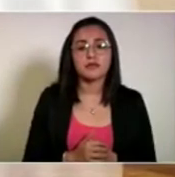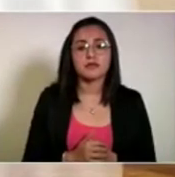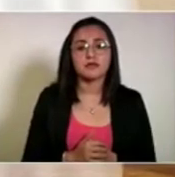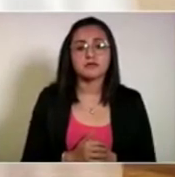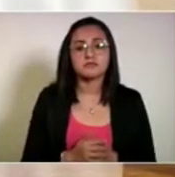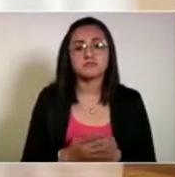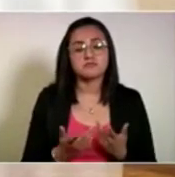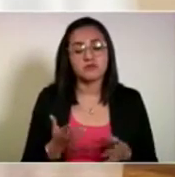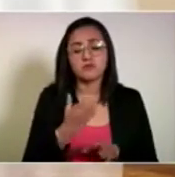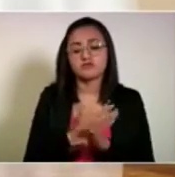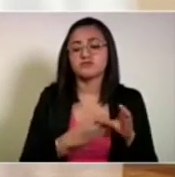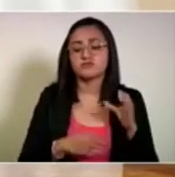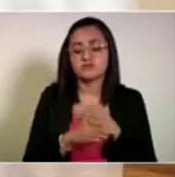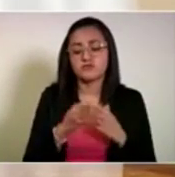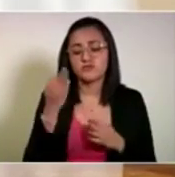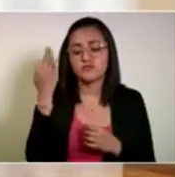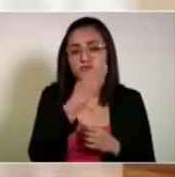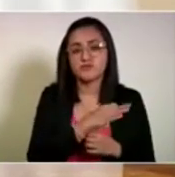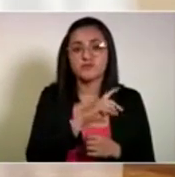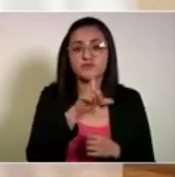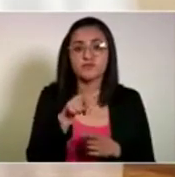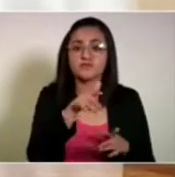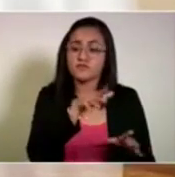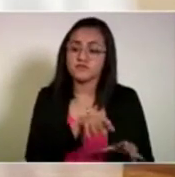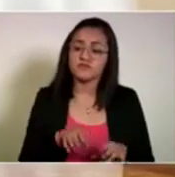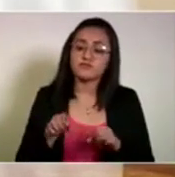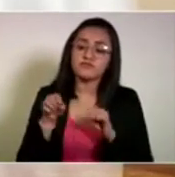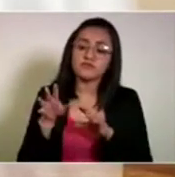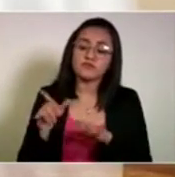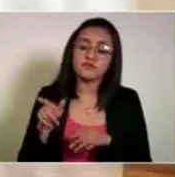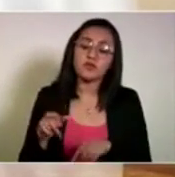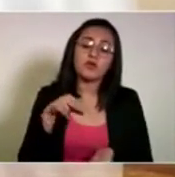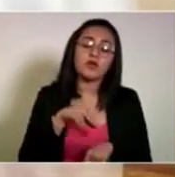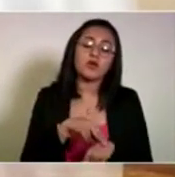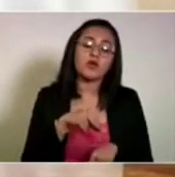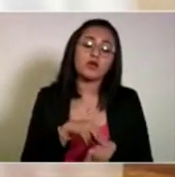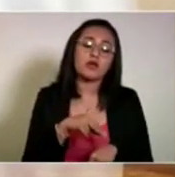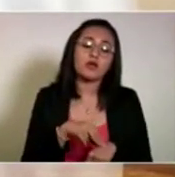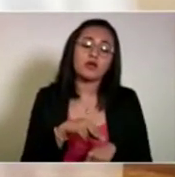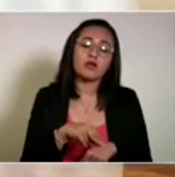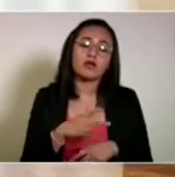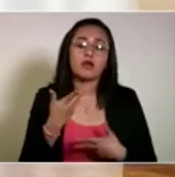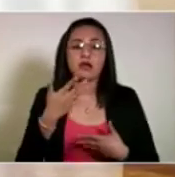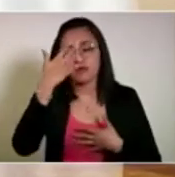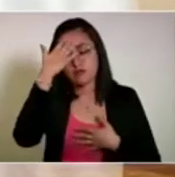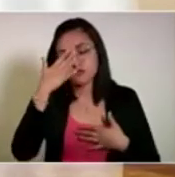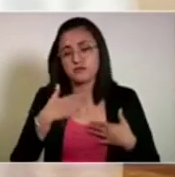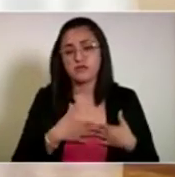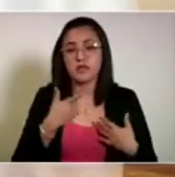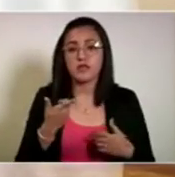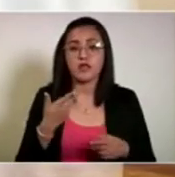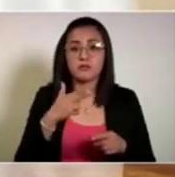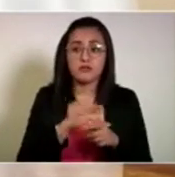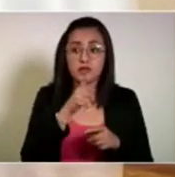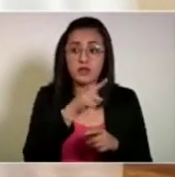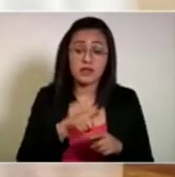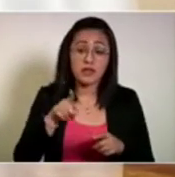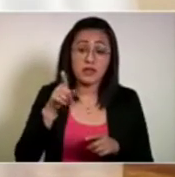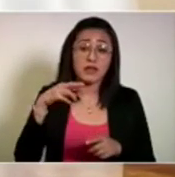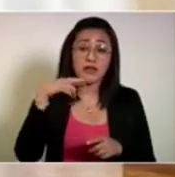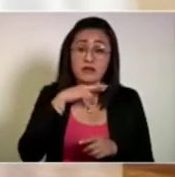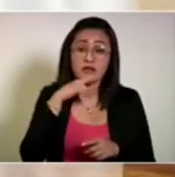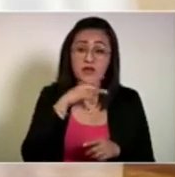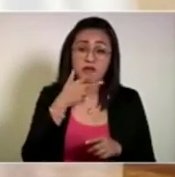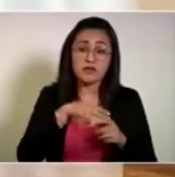falsos fue llevado a una atención médica innecesaria al Hospital General de Zacatlán,